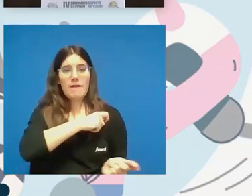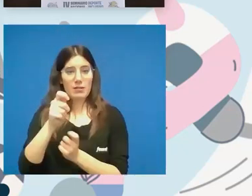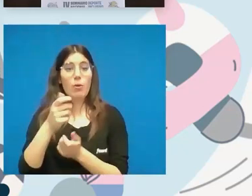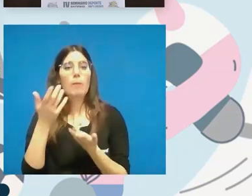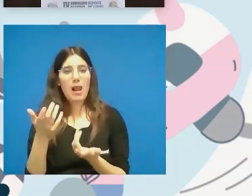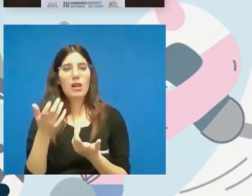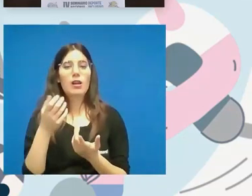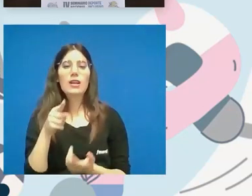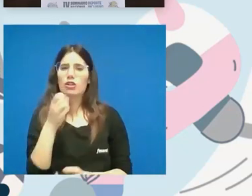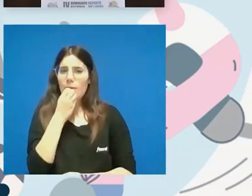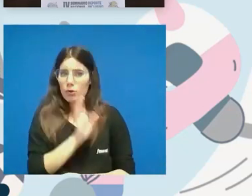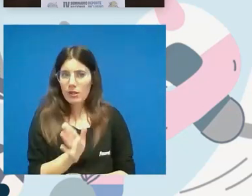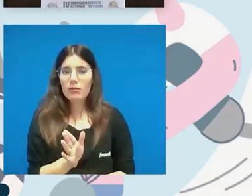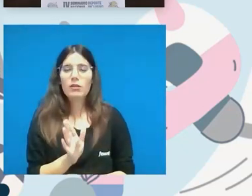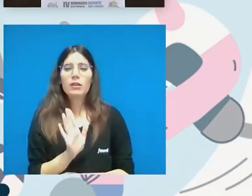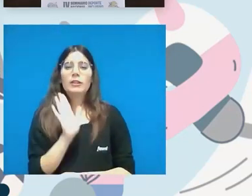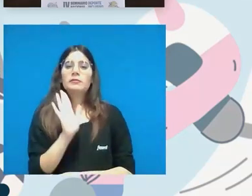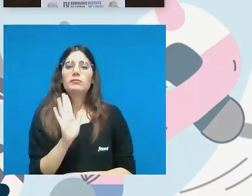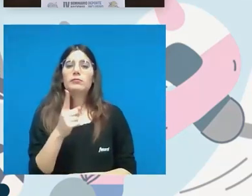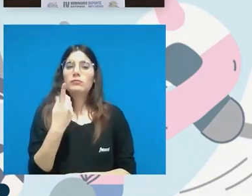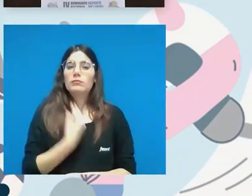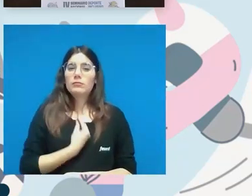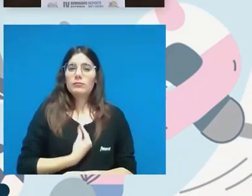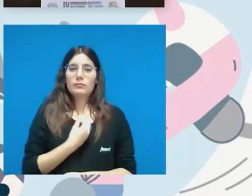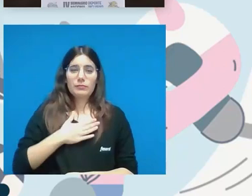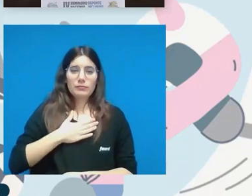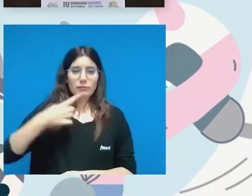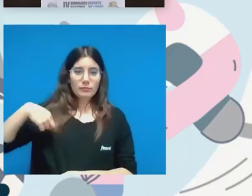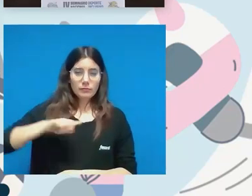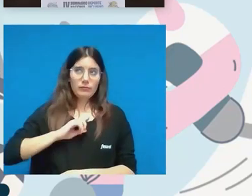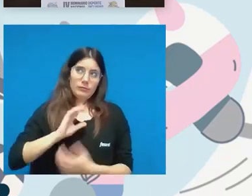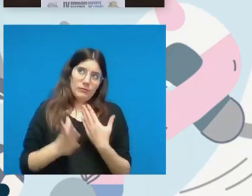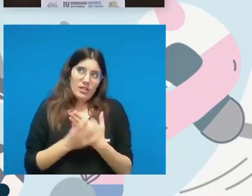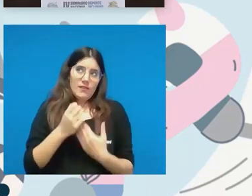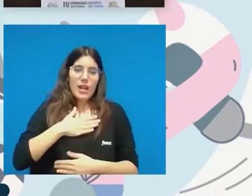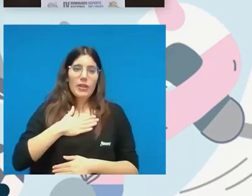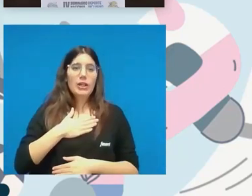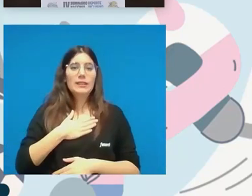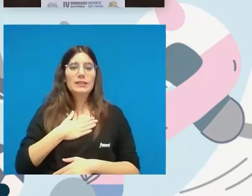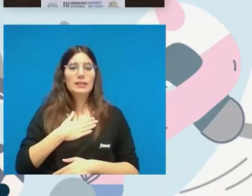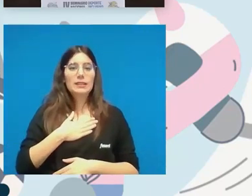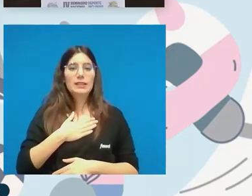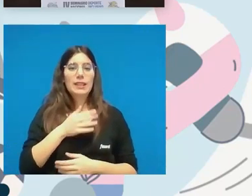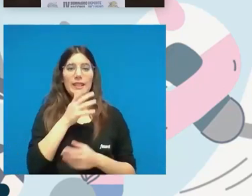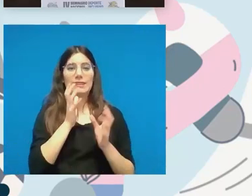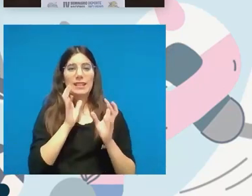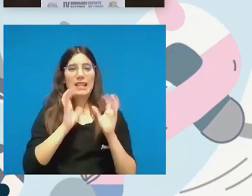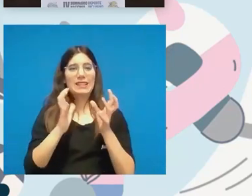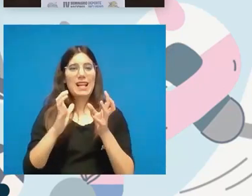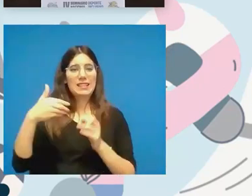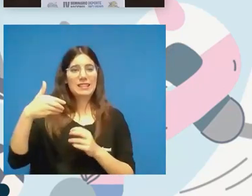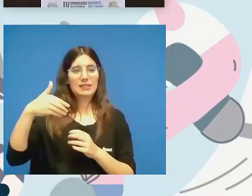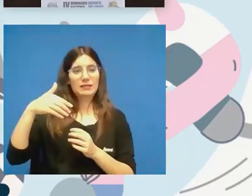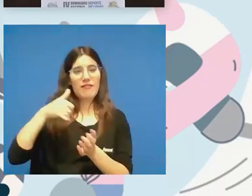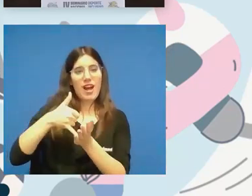bien pero una preocupación que tenemos la parte federativa una preocupación que tenemos son las clases bajas es decir aquellas